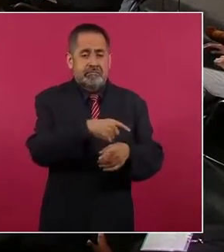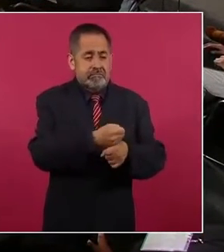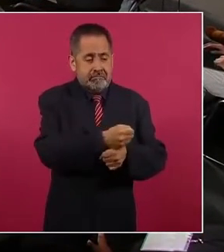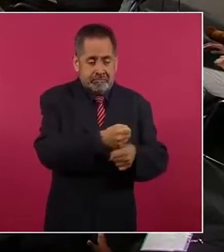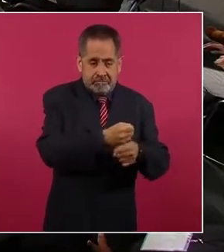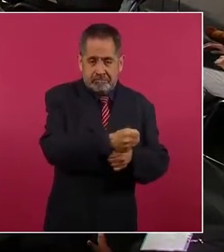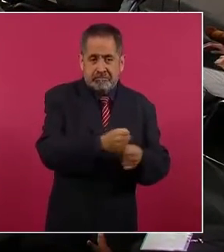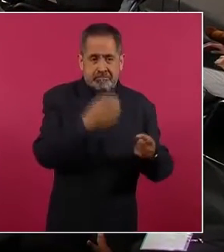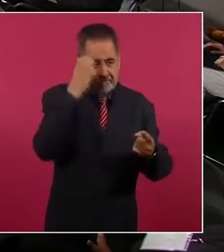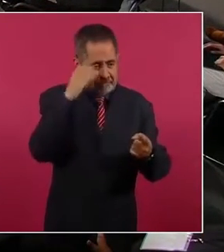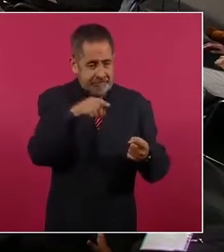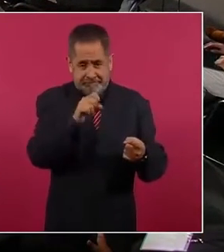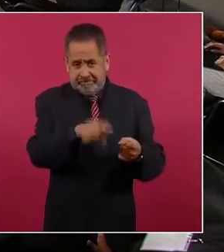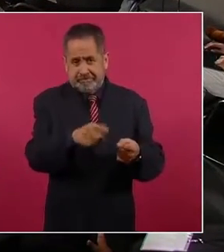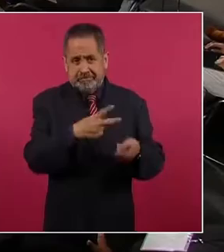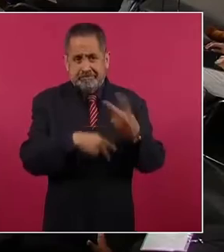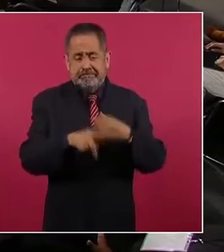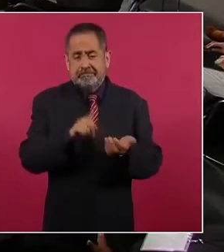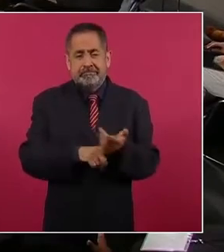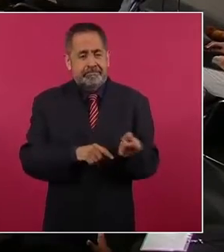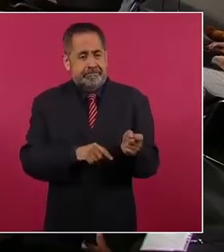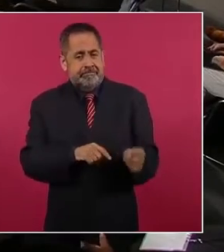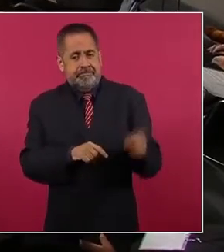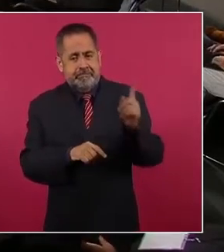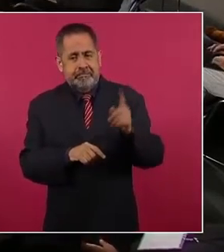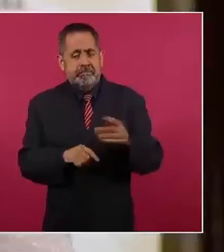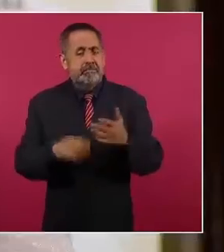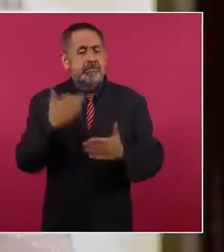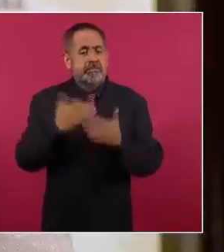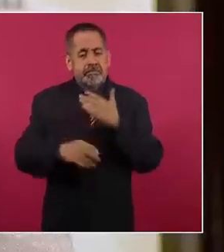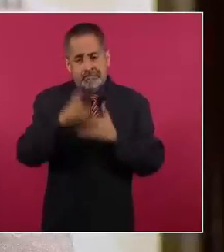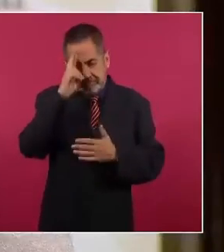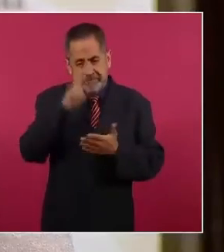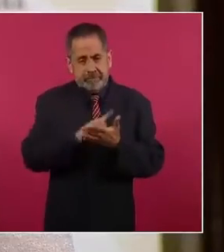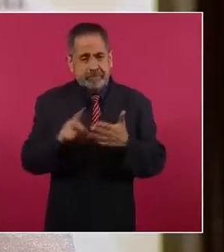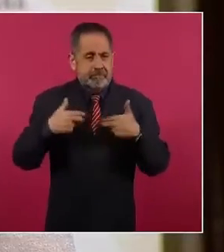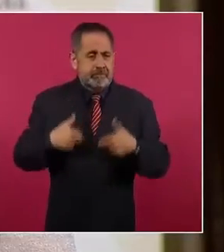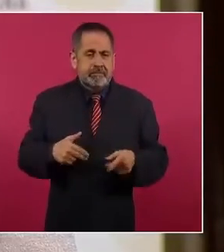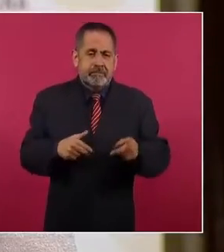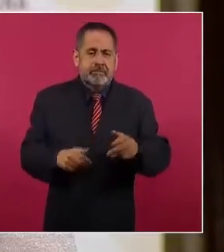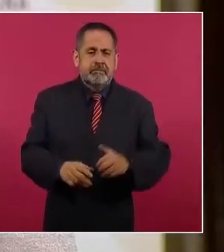y de violación de derechos humanos,